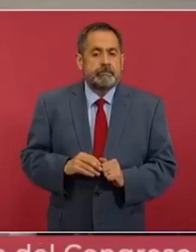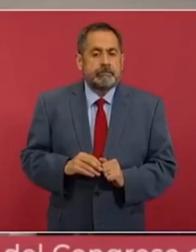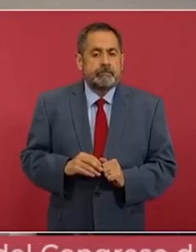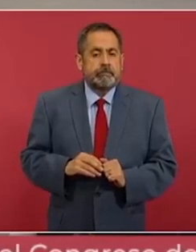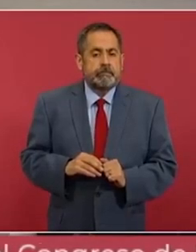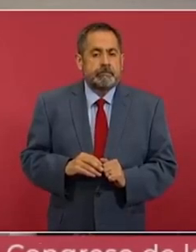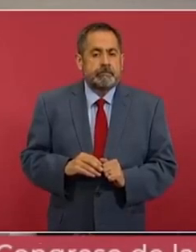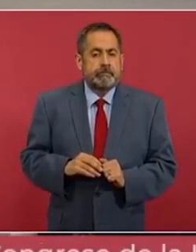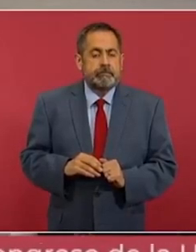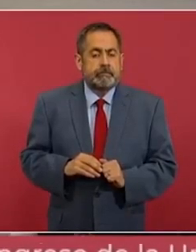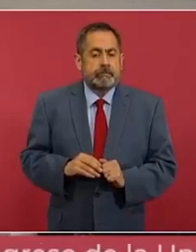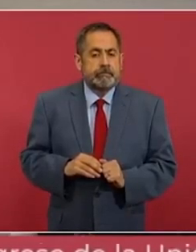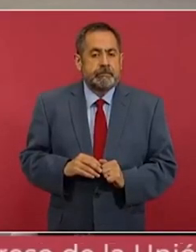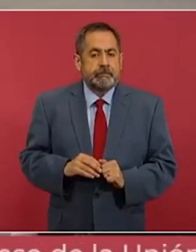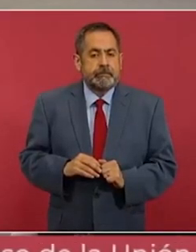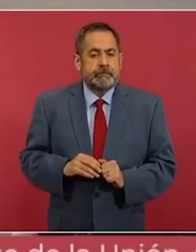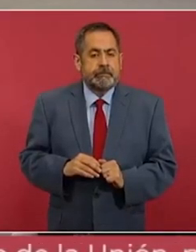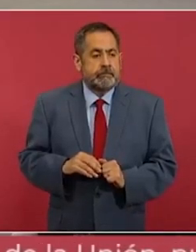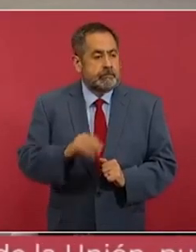demasiado